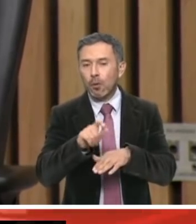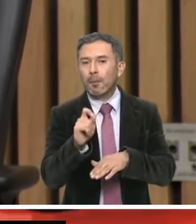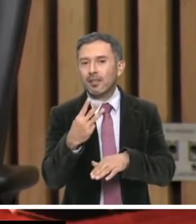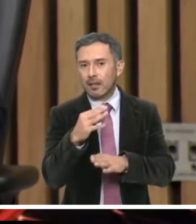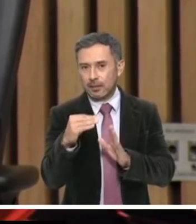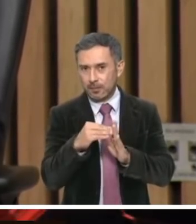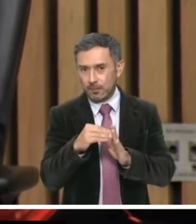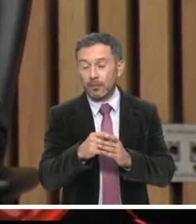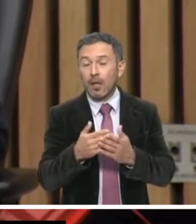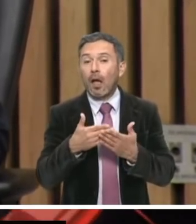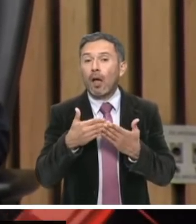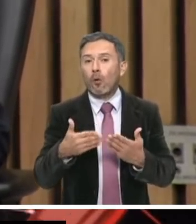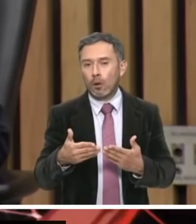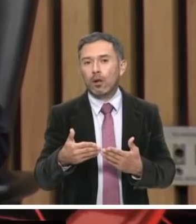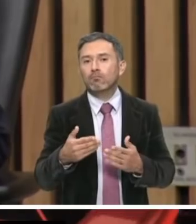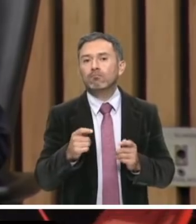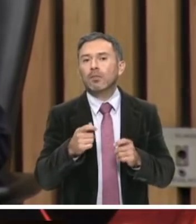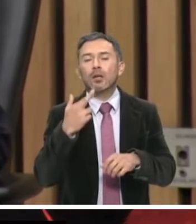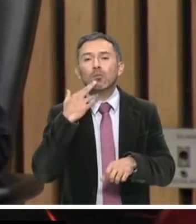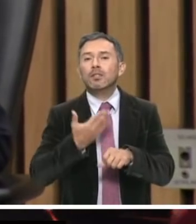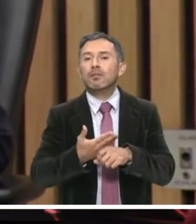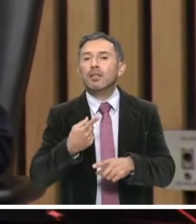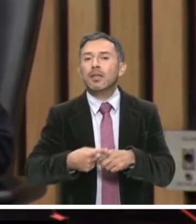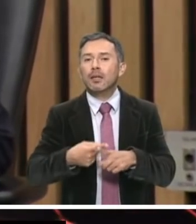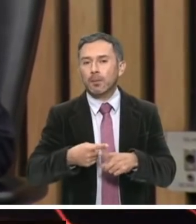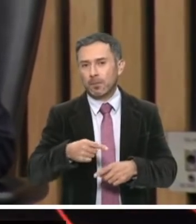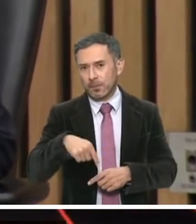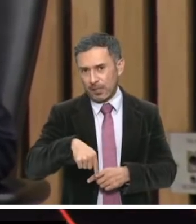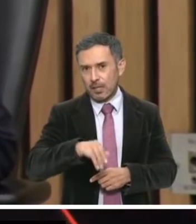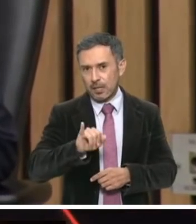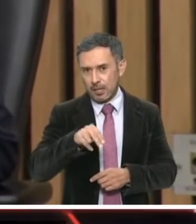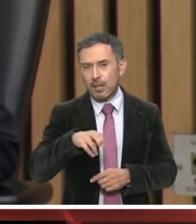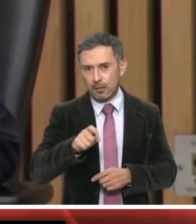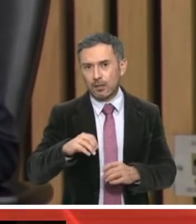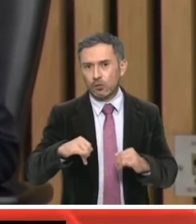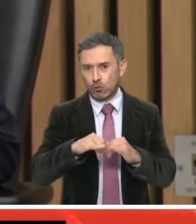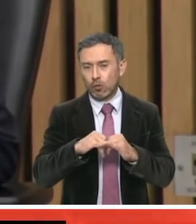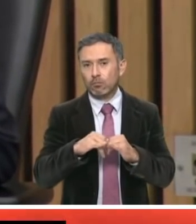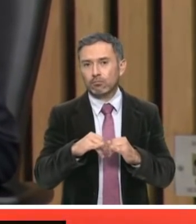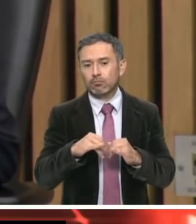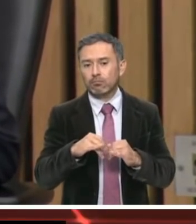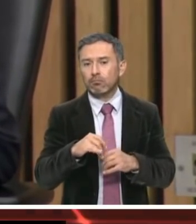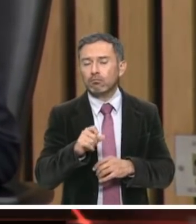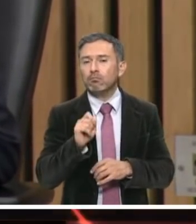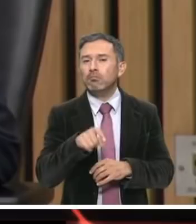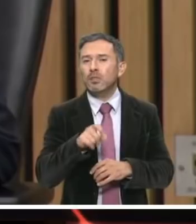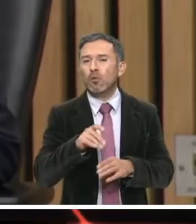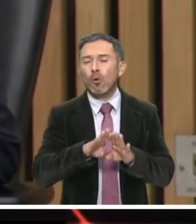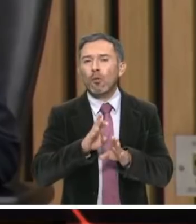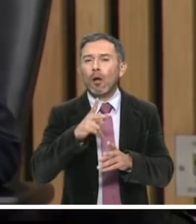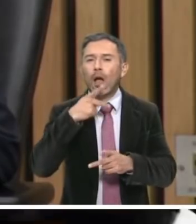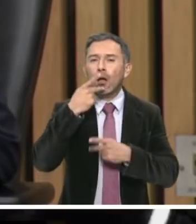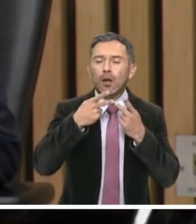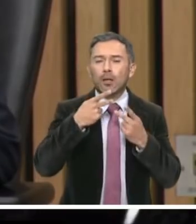pues desde luego que corresponde a este instituto, pues ya no seguir con los dobles discursos